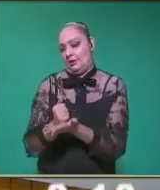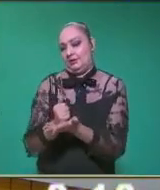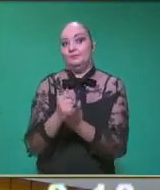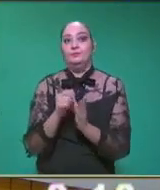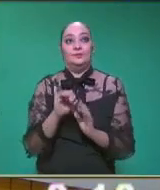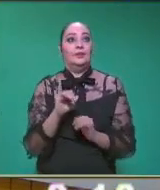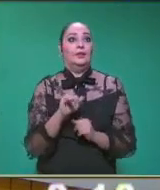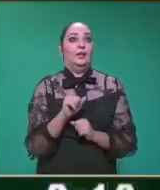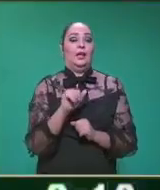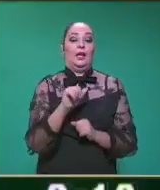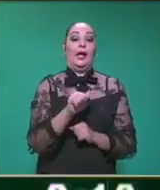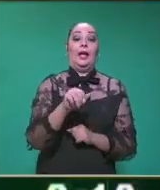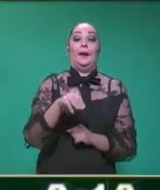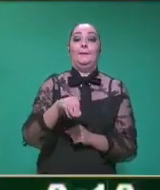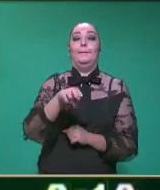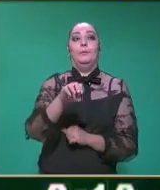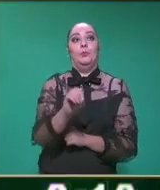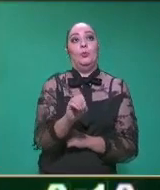Es amo.